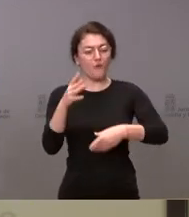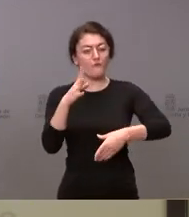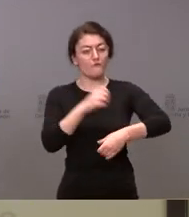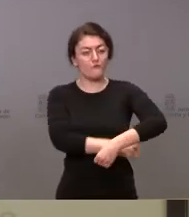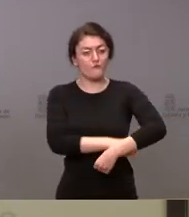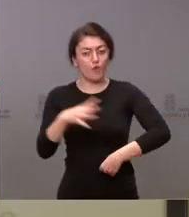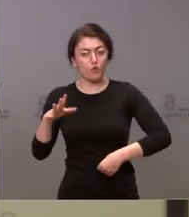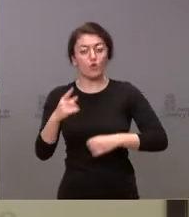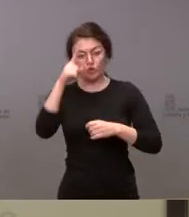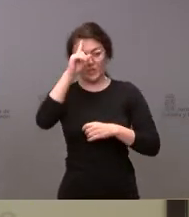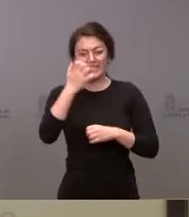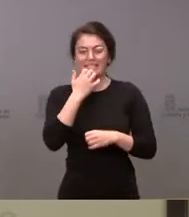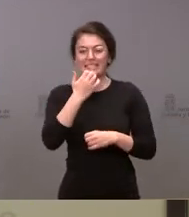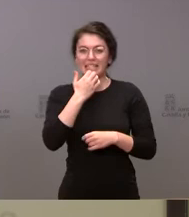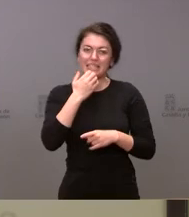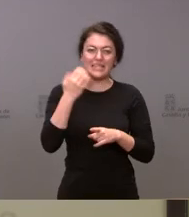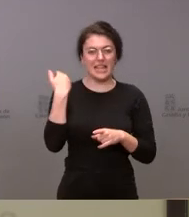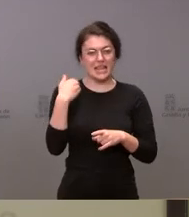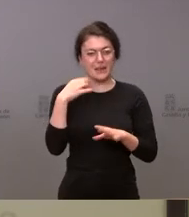cuantificado cuánto pueden suponer